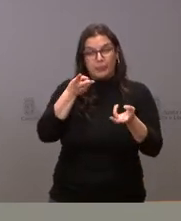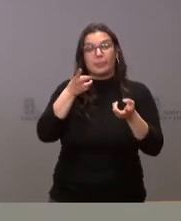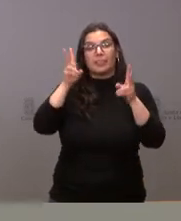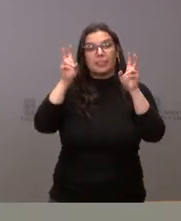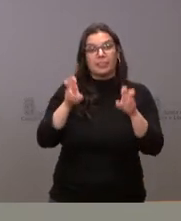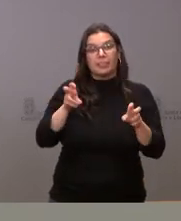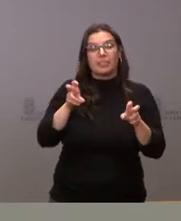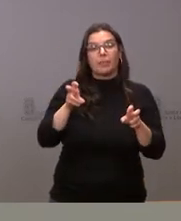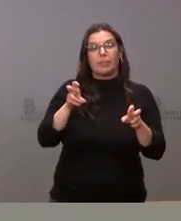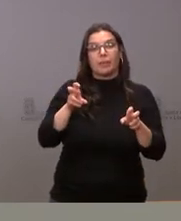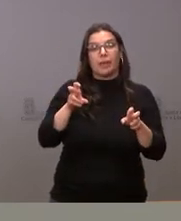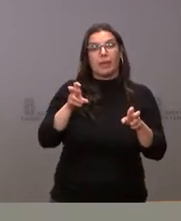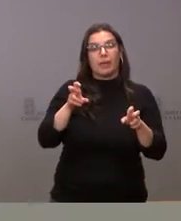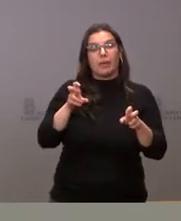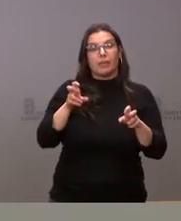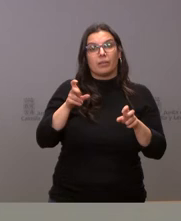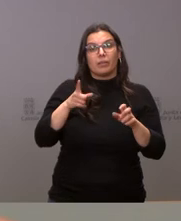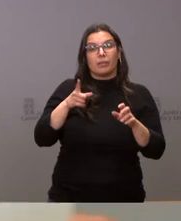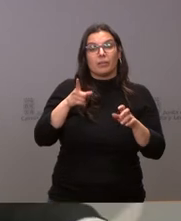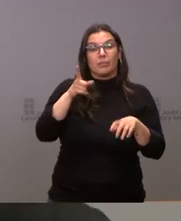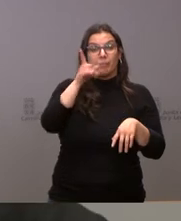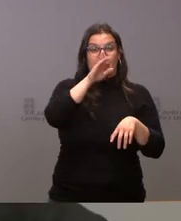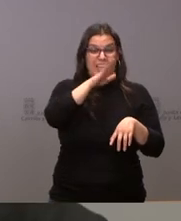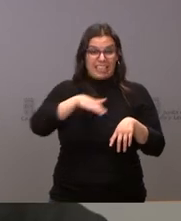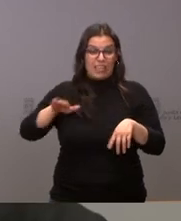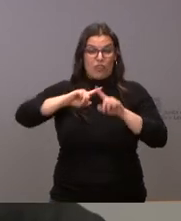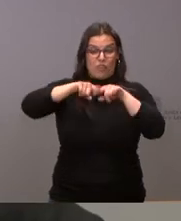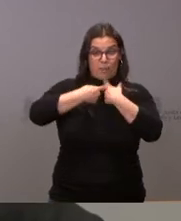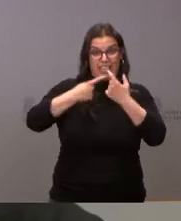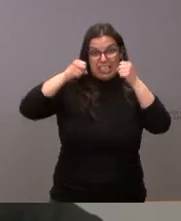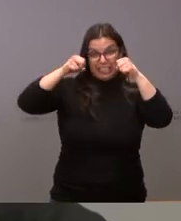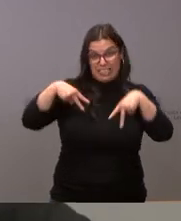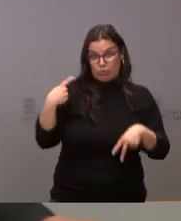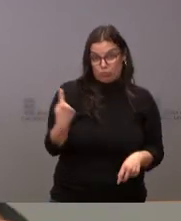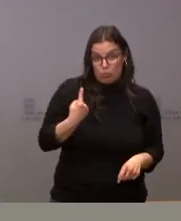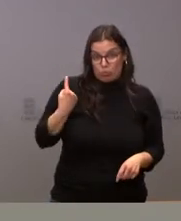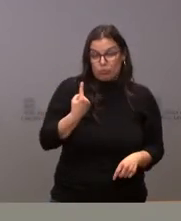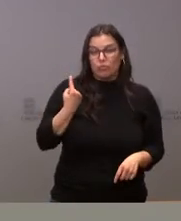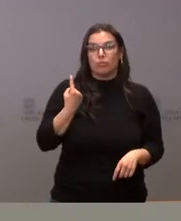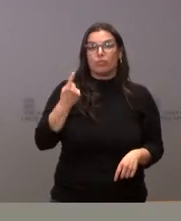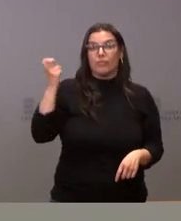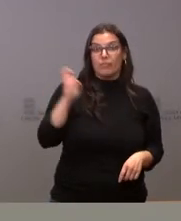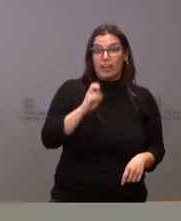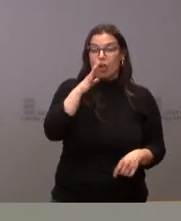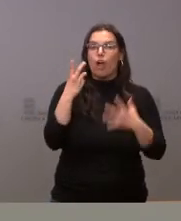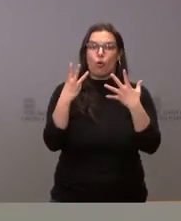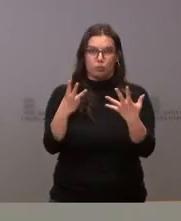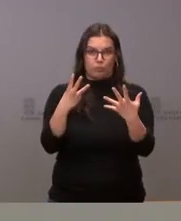que están inscritas como menores no acompañados provenientes de Ucrania, en este momento son ocho.